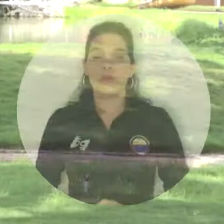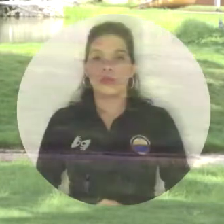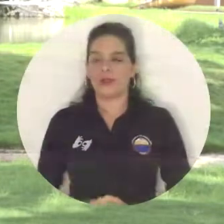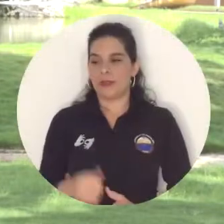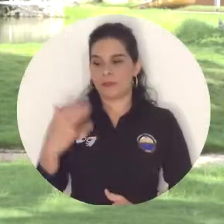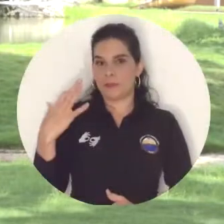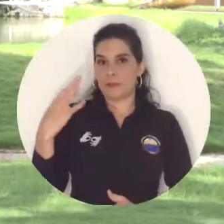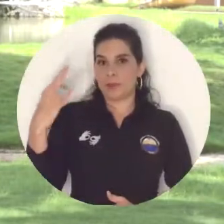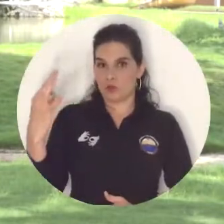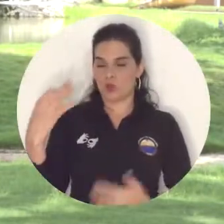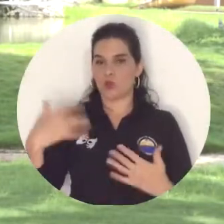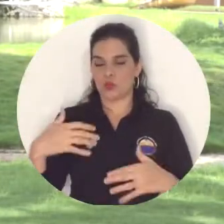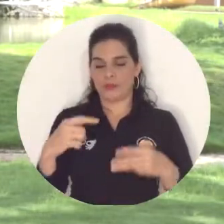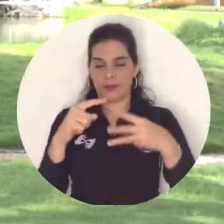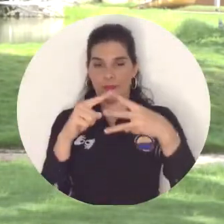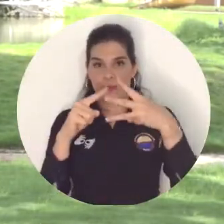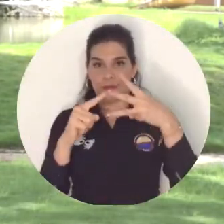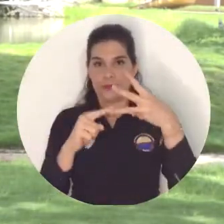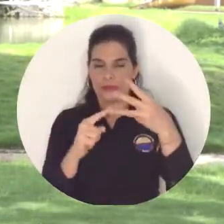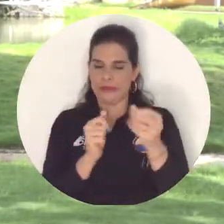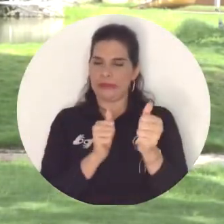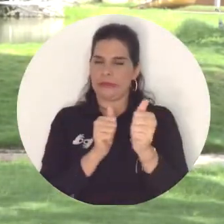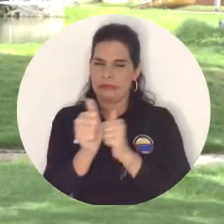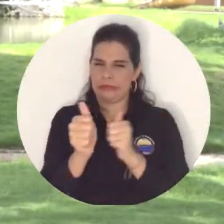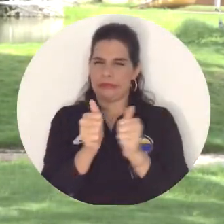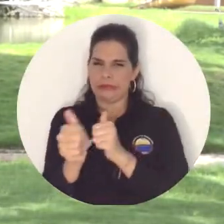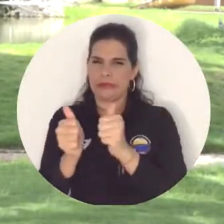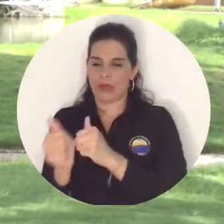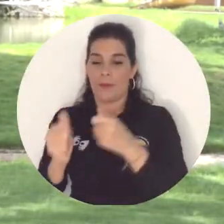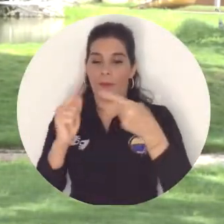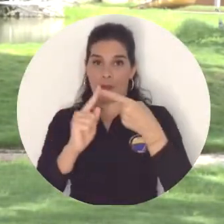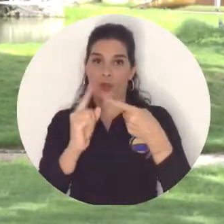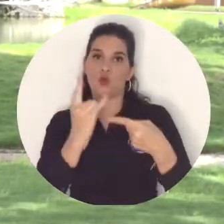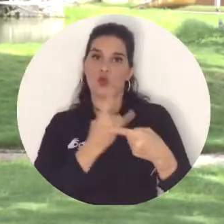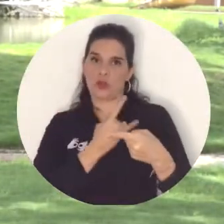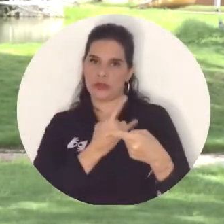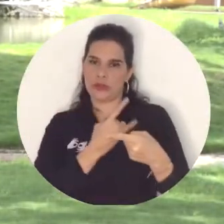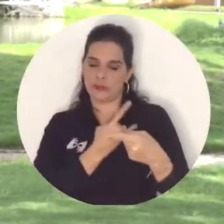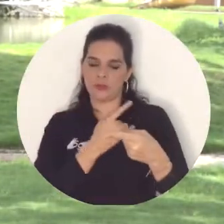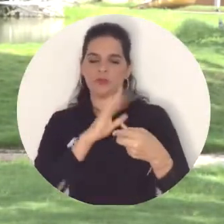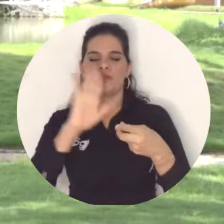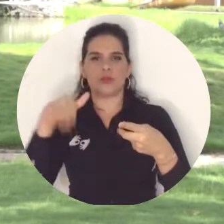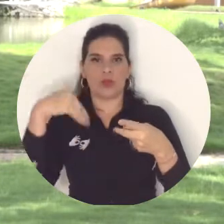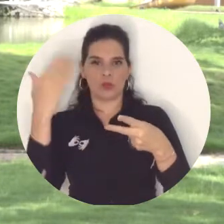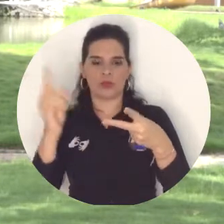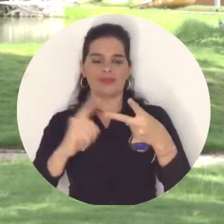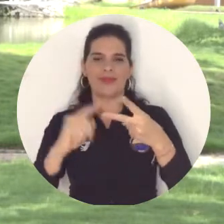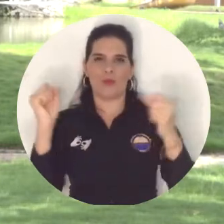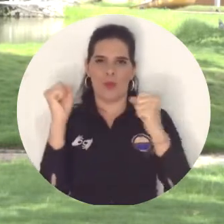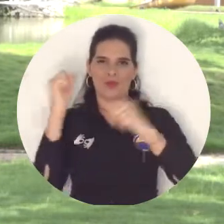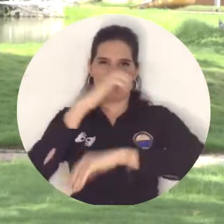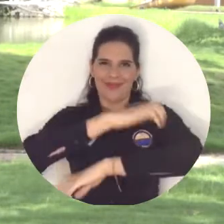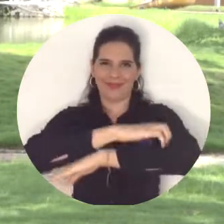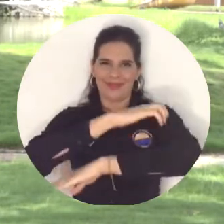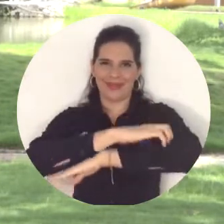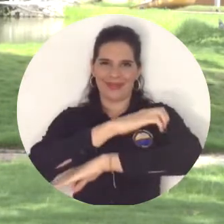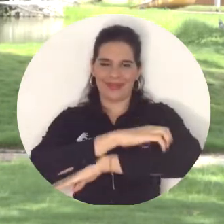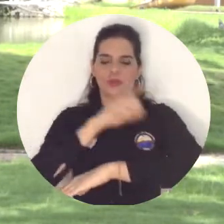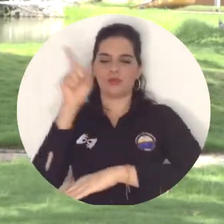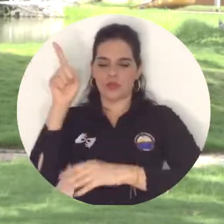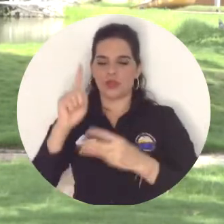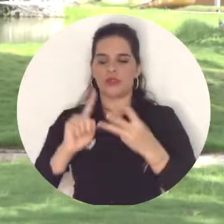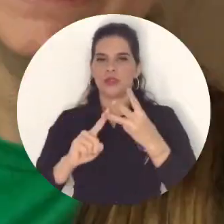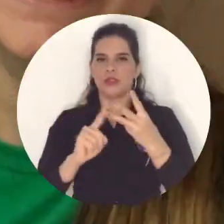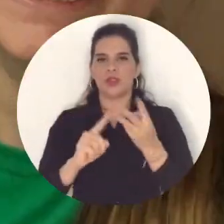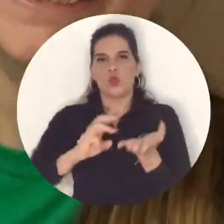Tuvimos que pasar por tres filtros. El primer filtro fue con la universidad, el segundo filtro fue en la Embajada en Bogotá y el tercer filtro